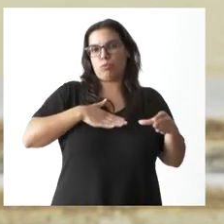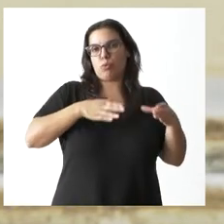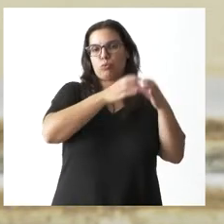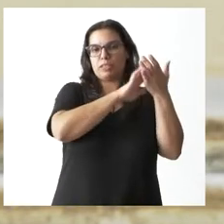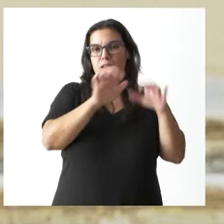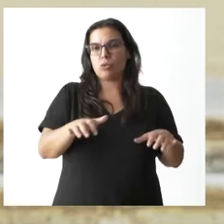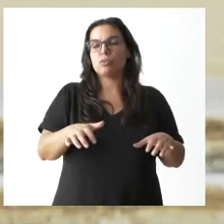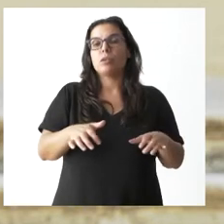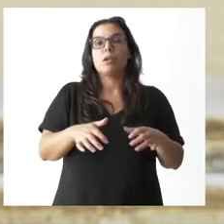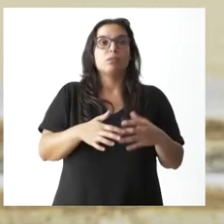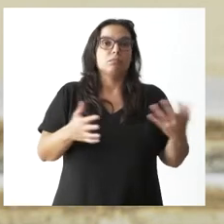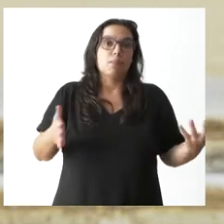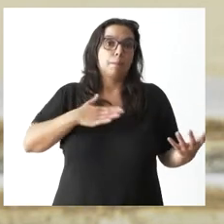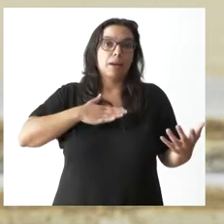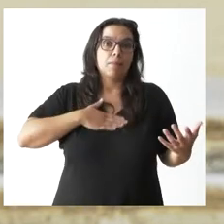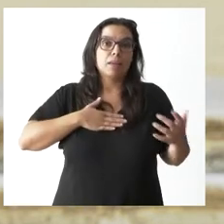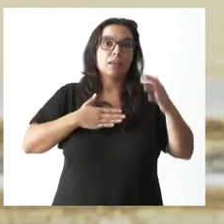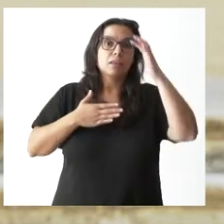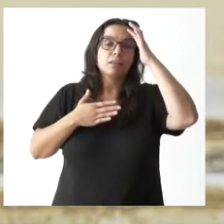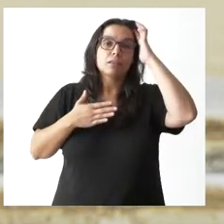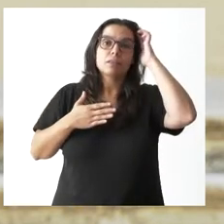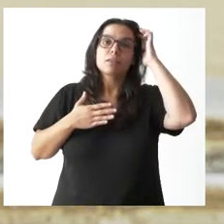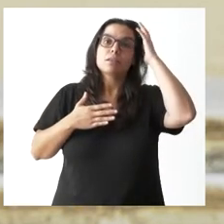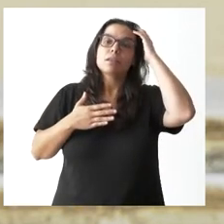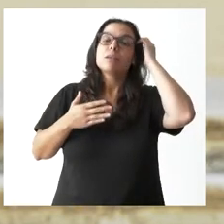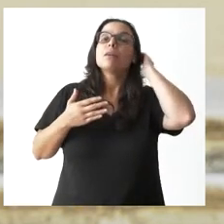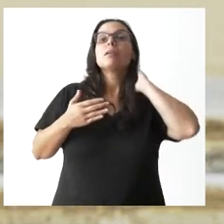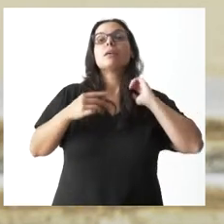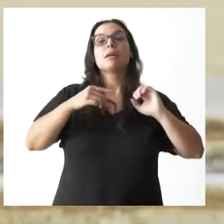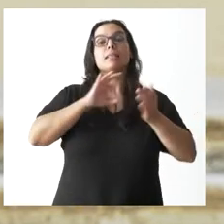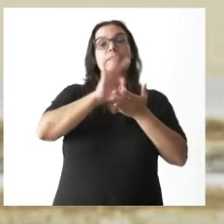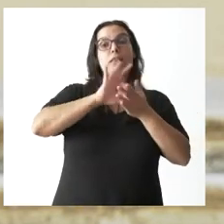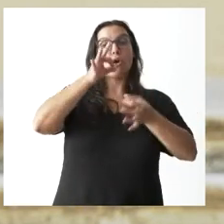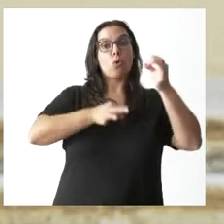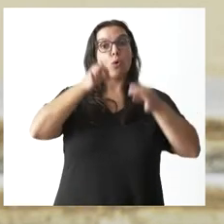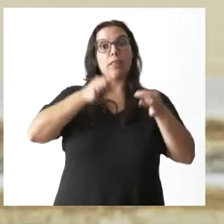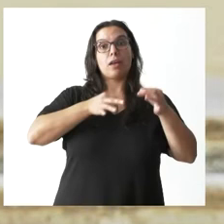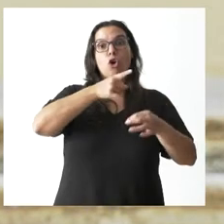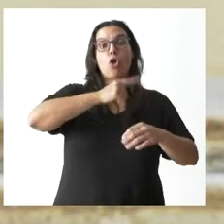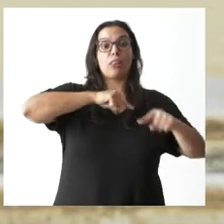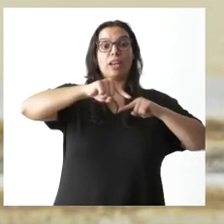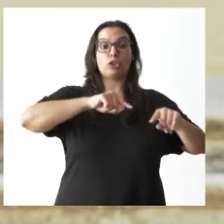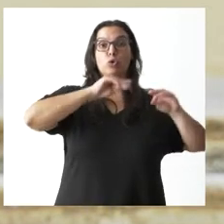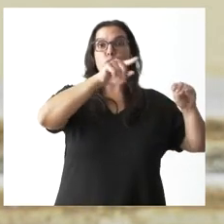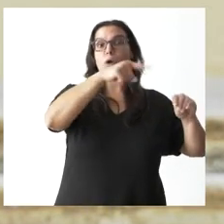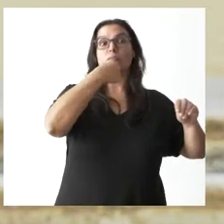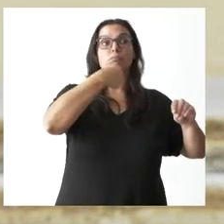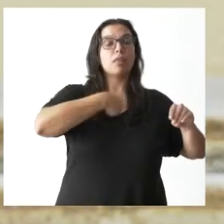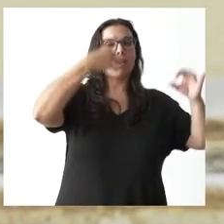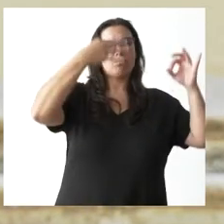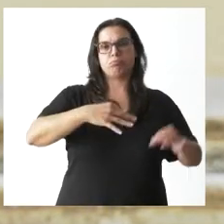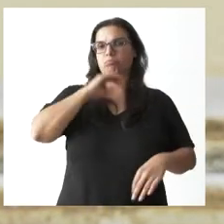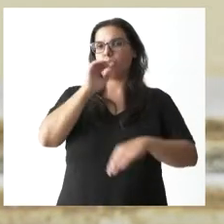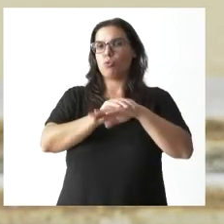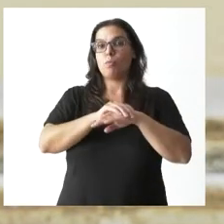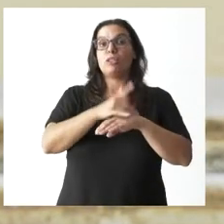y, desde luego, para mí, la palabra del director de los servicios jurídicos, va a misa. Cuando tengamos el informe